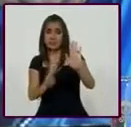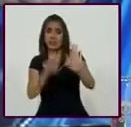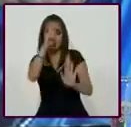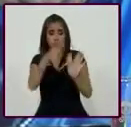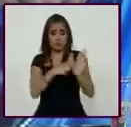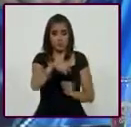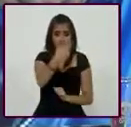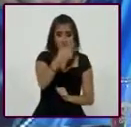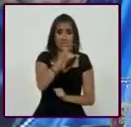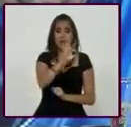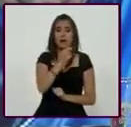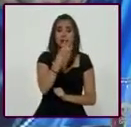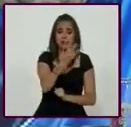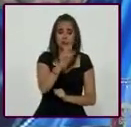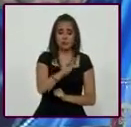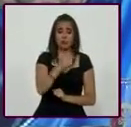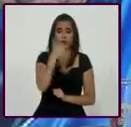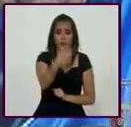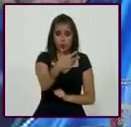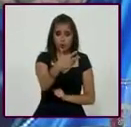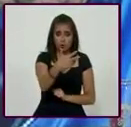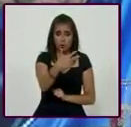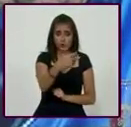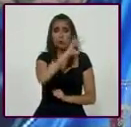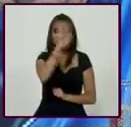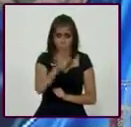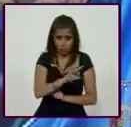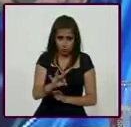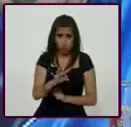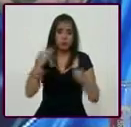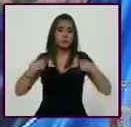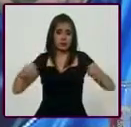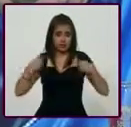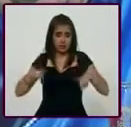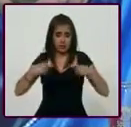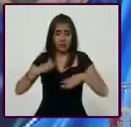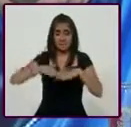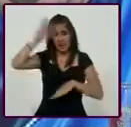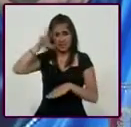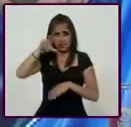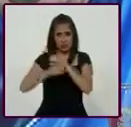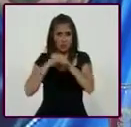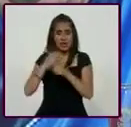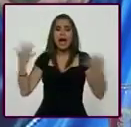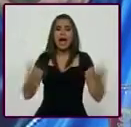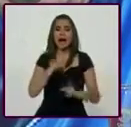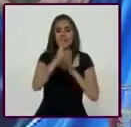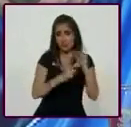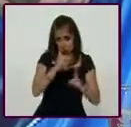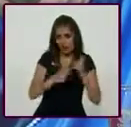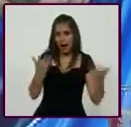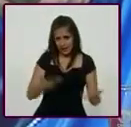2013, el 43.8% de las personas mayores de 18 años hacían una activación física o un